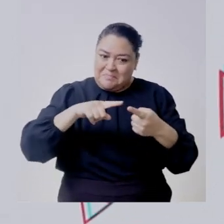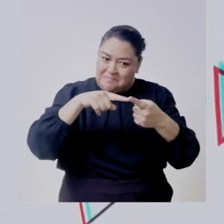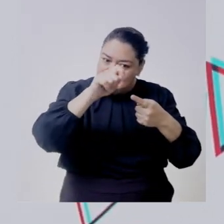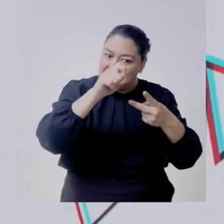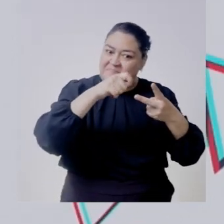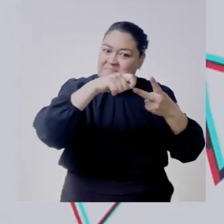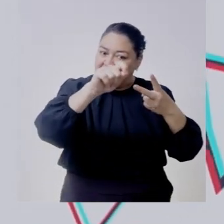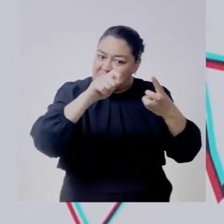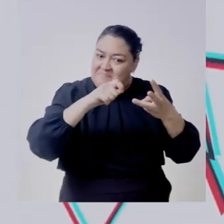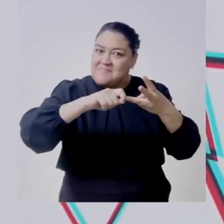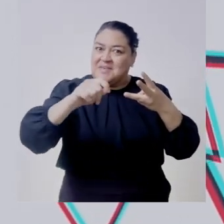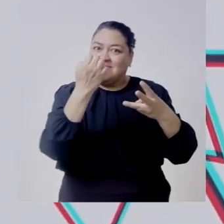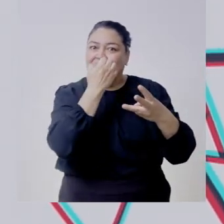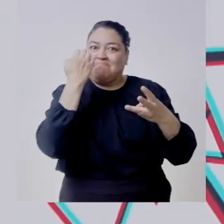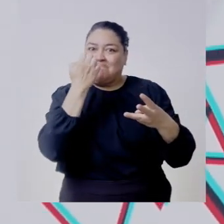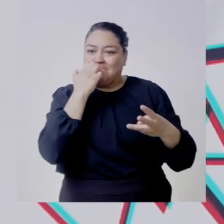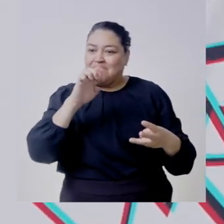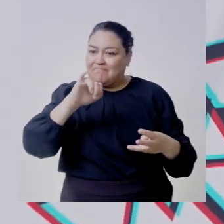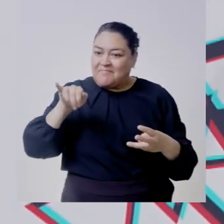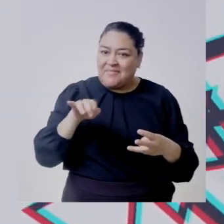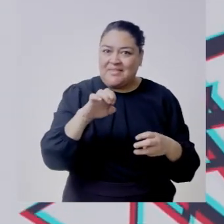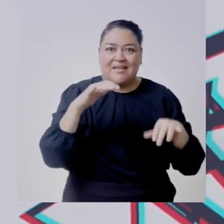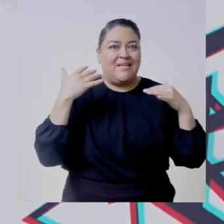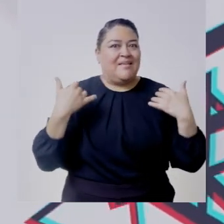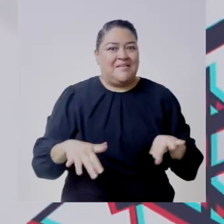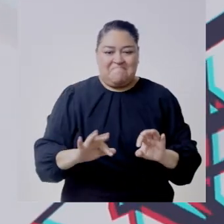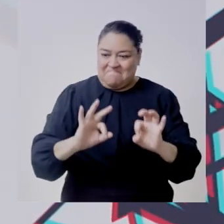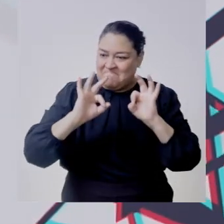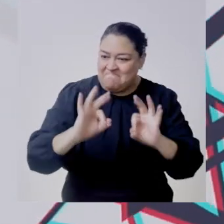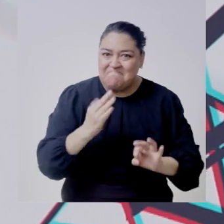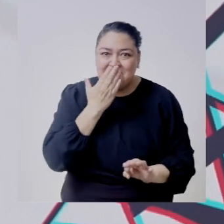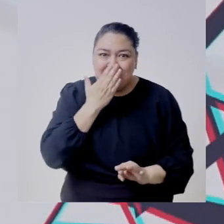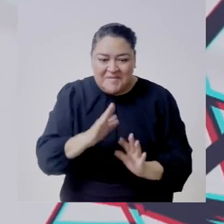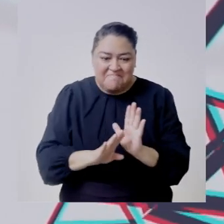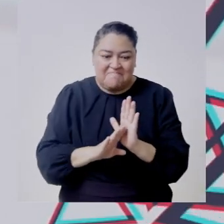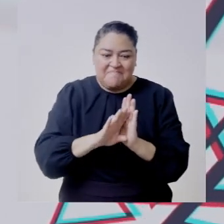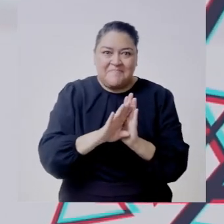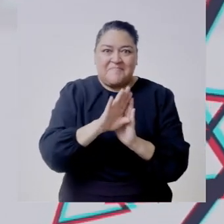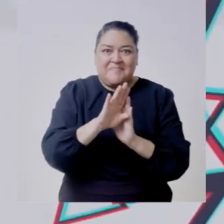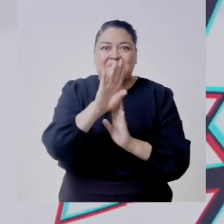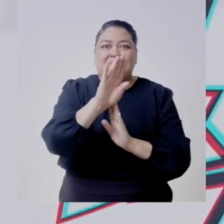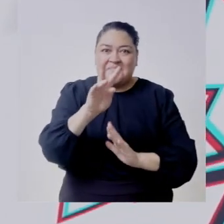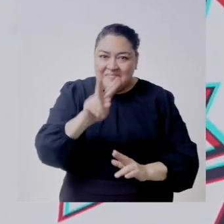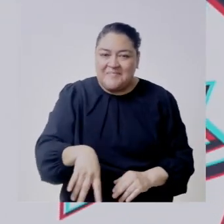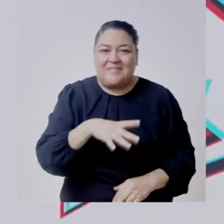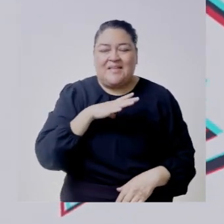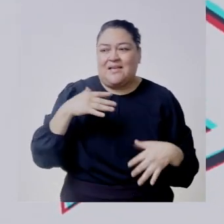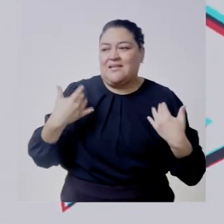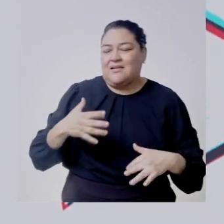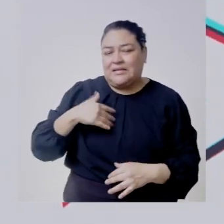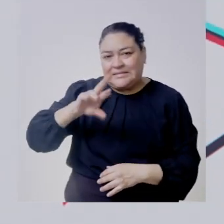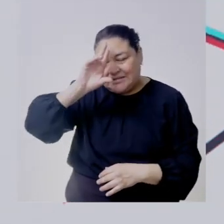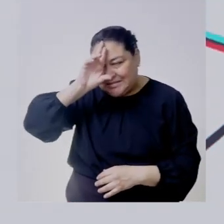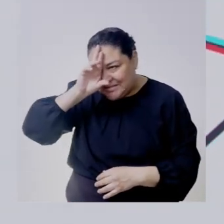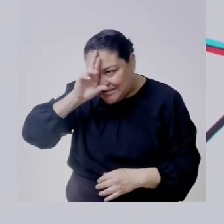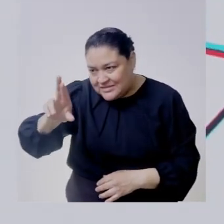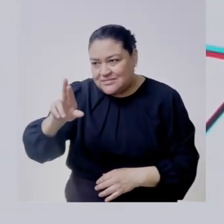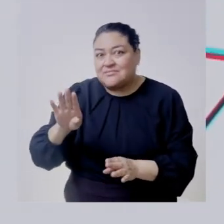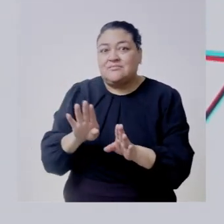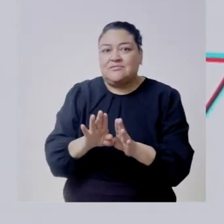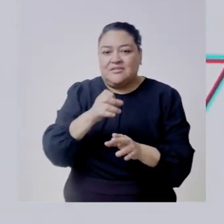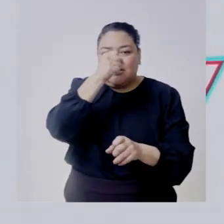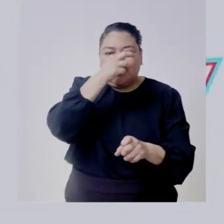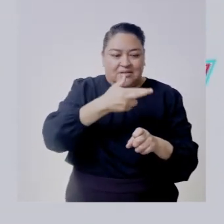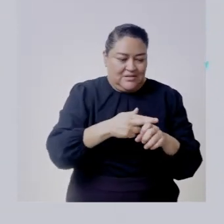logros y logros de la escuela judicial electoral se consolida y pues un reconocimiento de parte de la